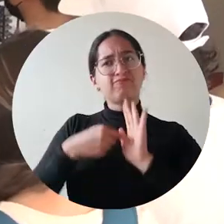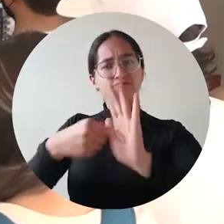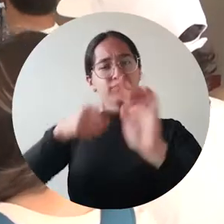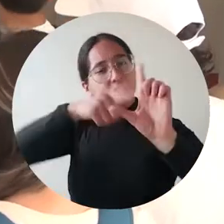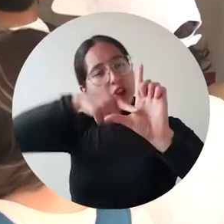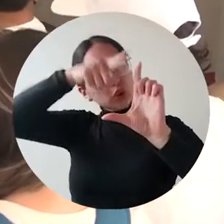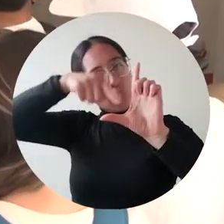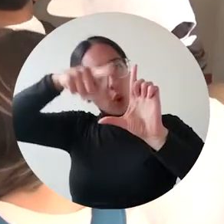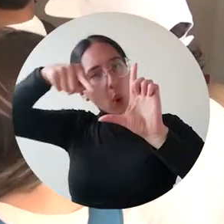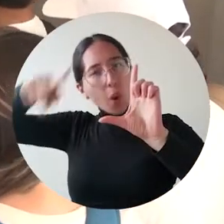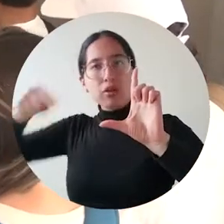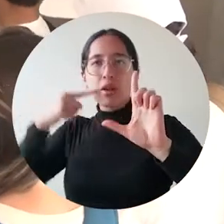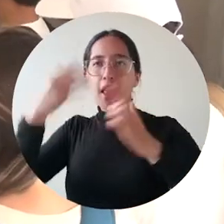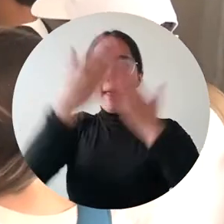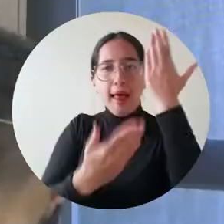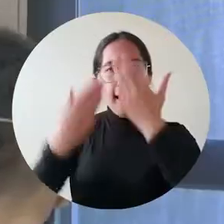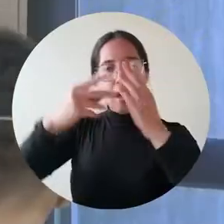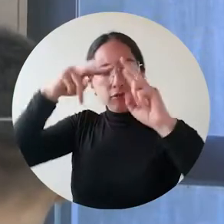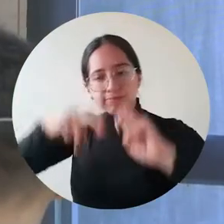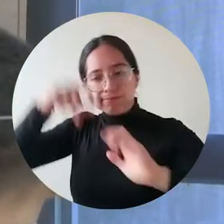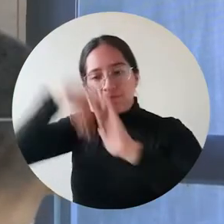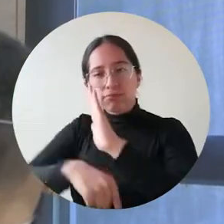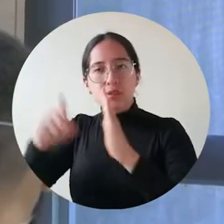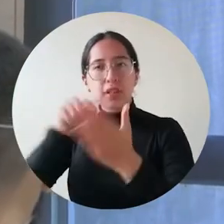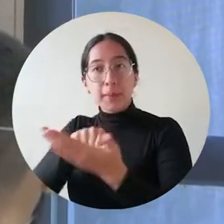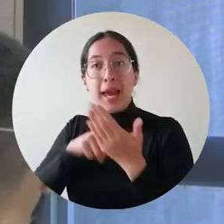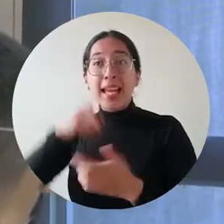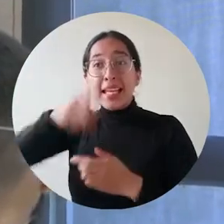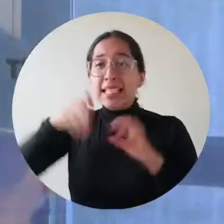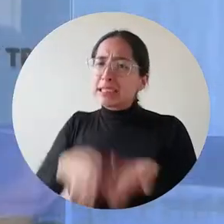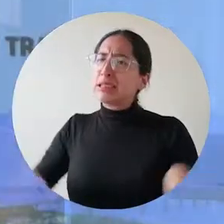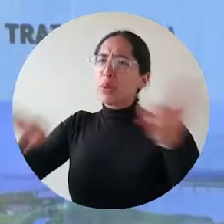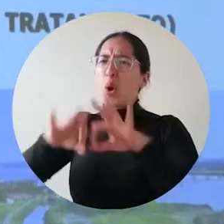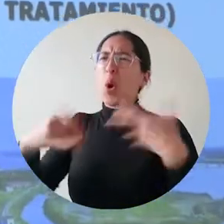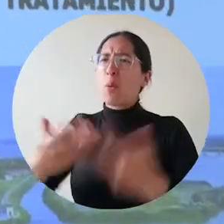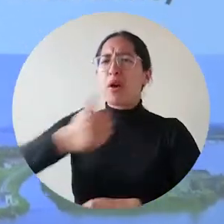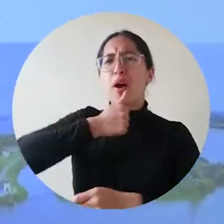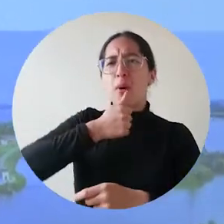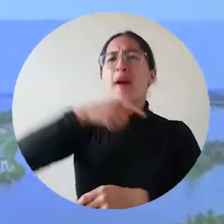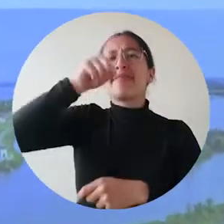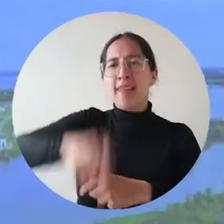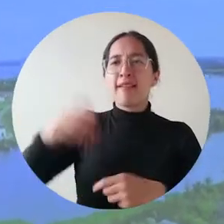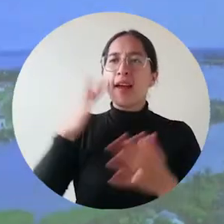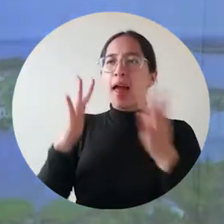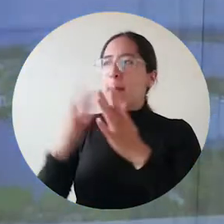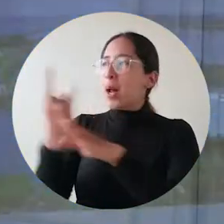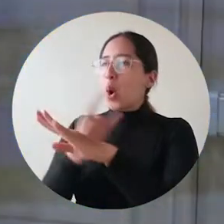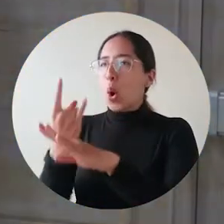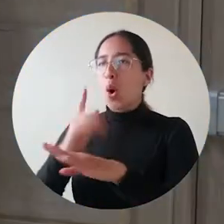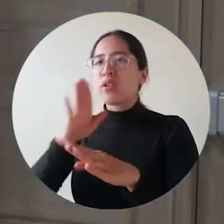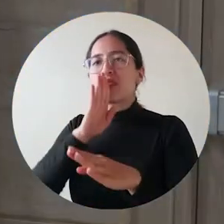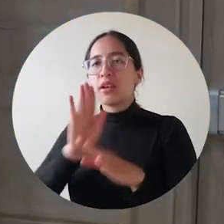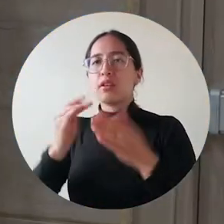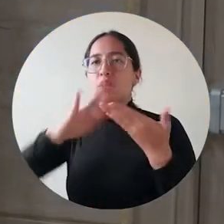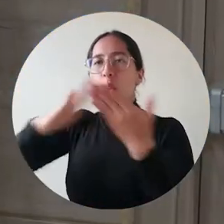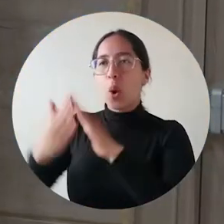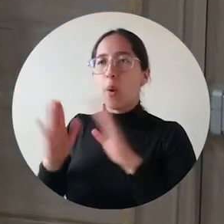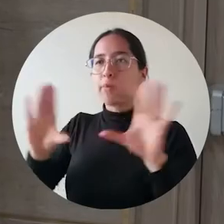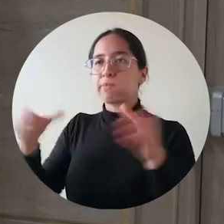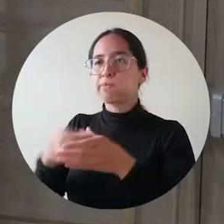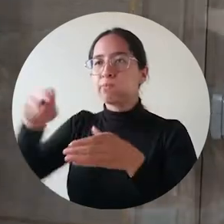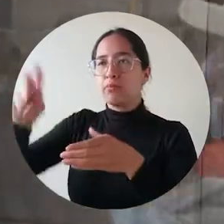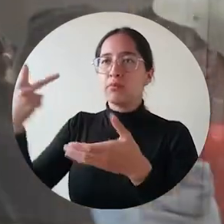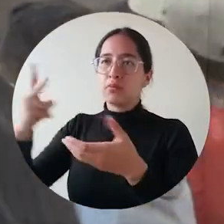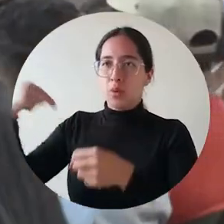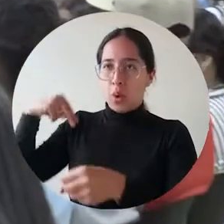los resultados de estudios, resaltaron la importancia de los acuíferos y del uso de este recurso en comunidades indígenas, enfatizaron en el